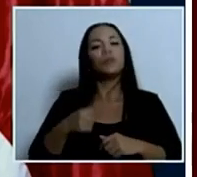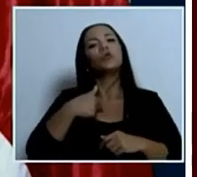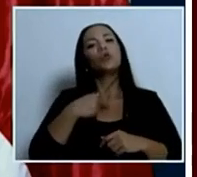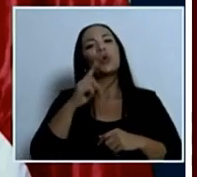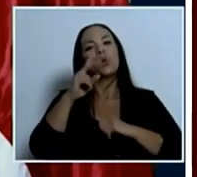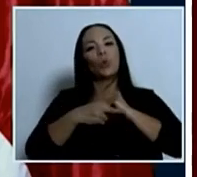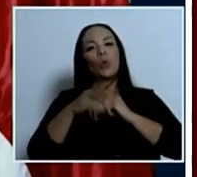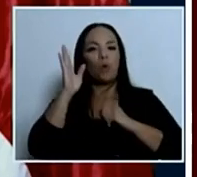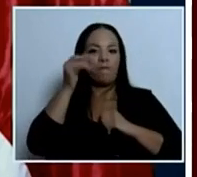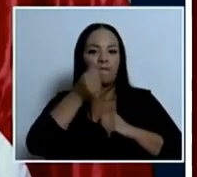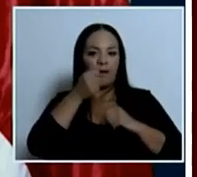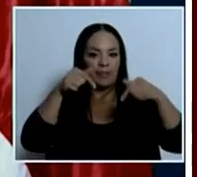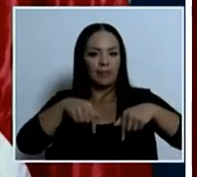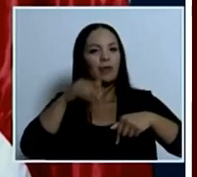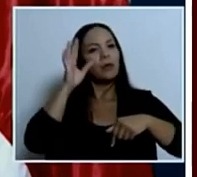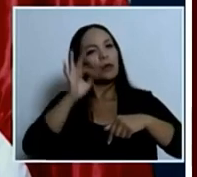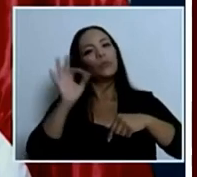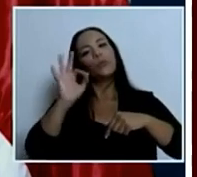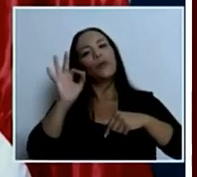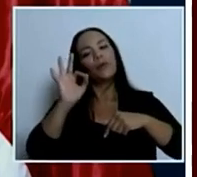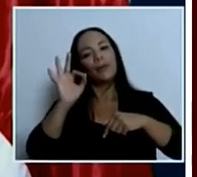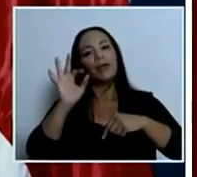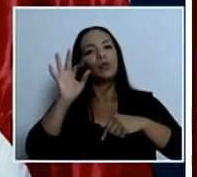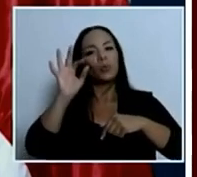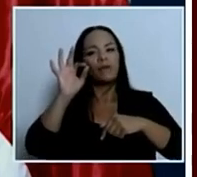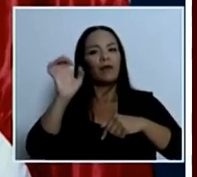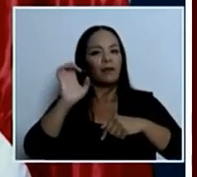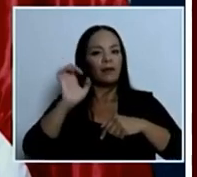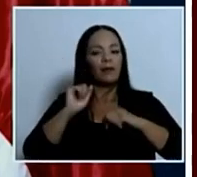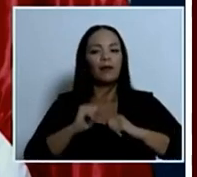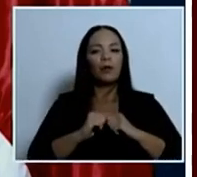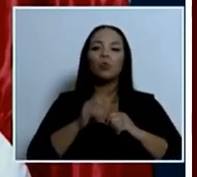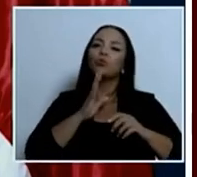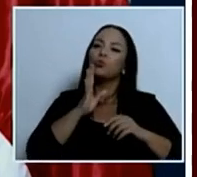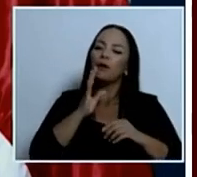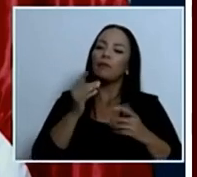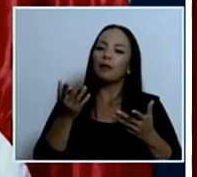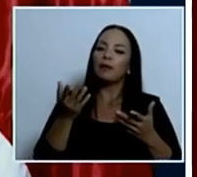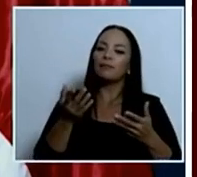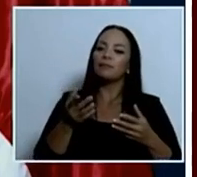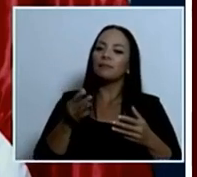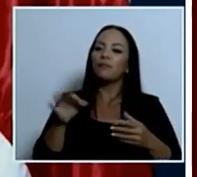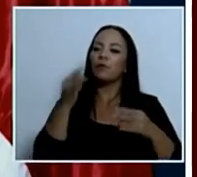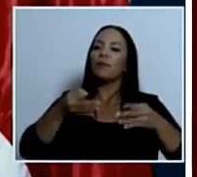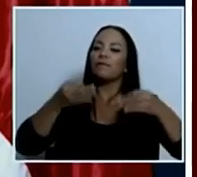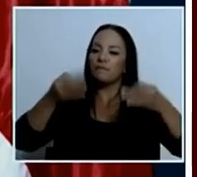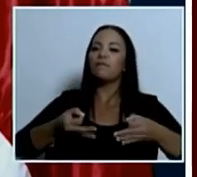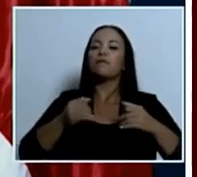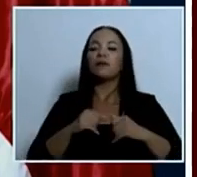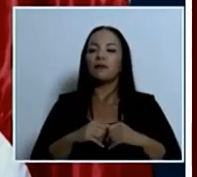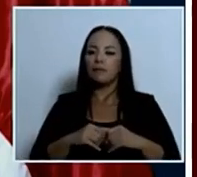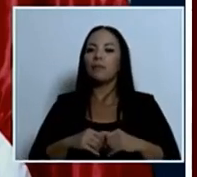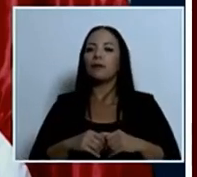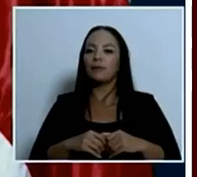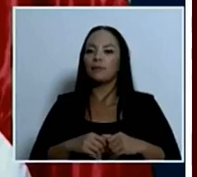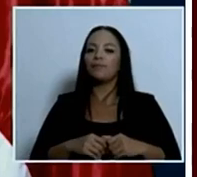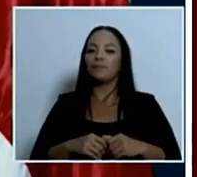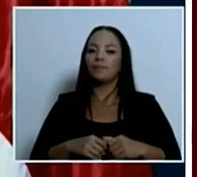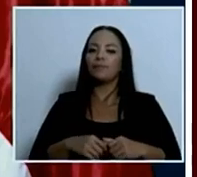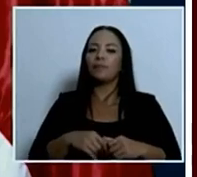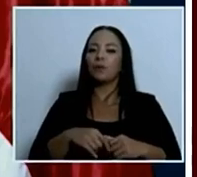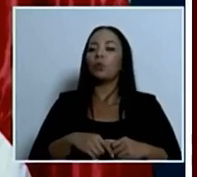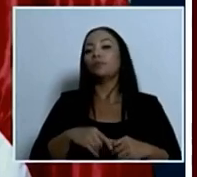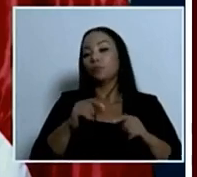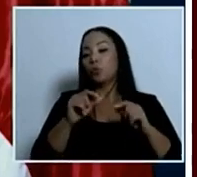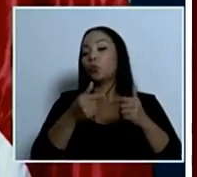fue un 9 de enero donde hablé de la manera más firme contra ese canalla o canallas que